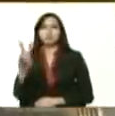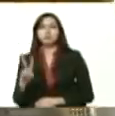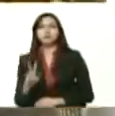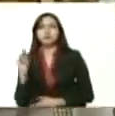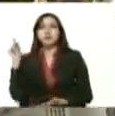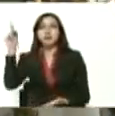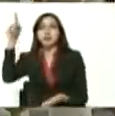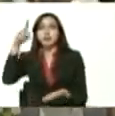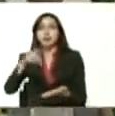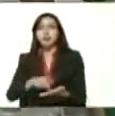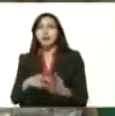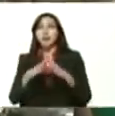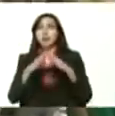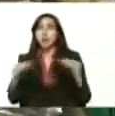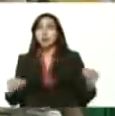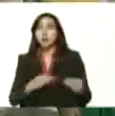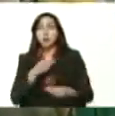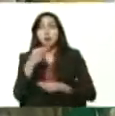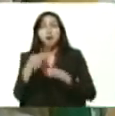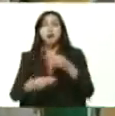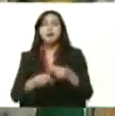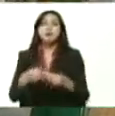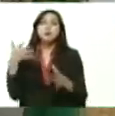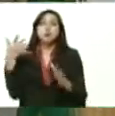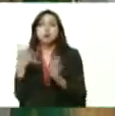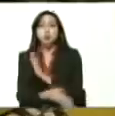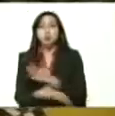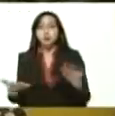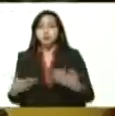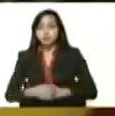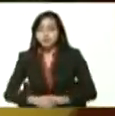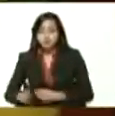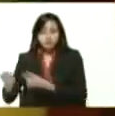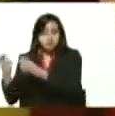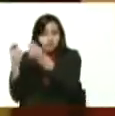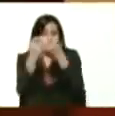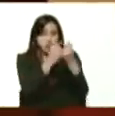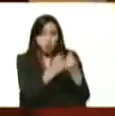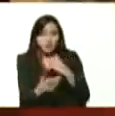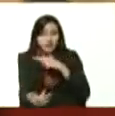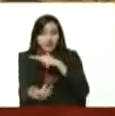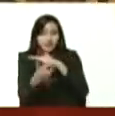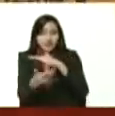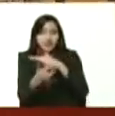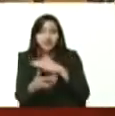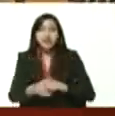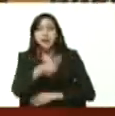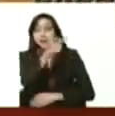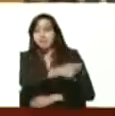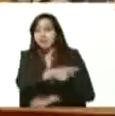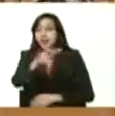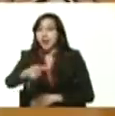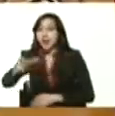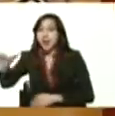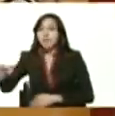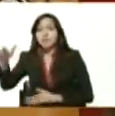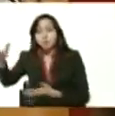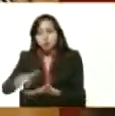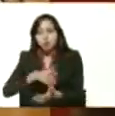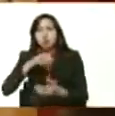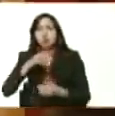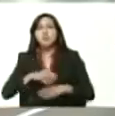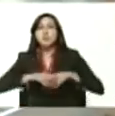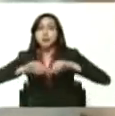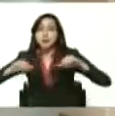de todo lo que tiene que ver con la economía digital para los productores excelente